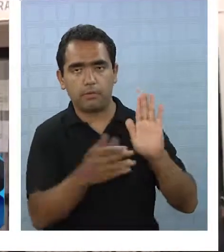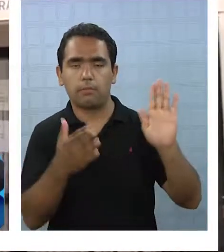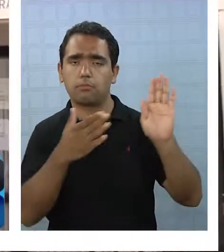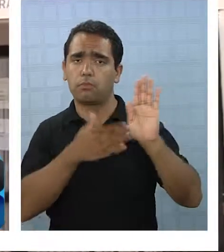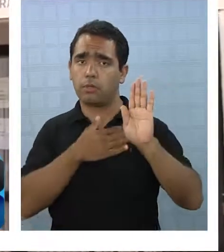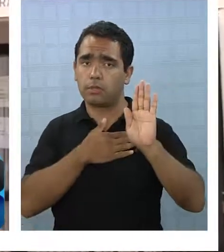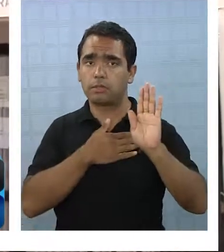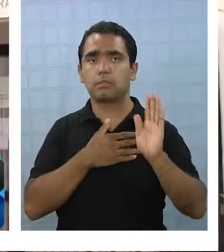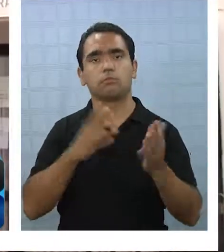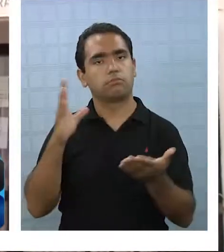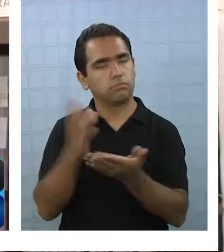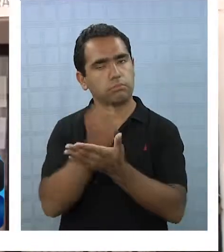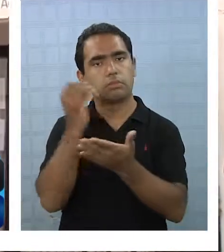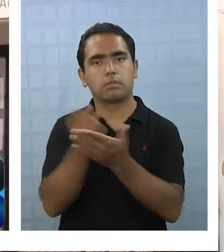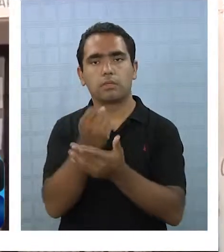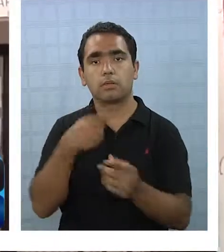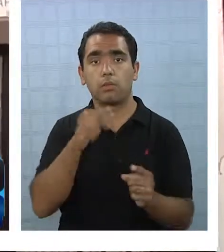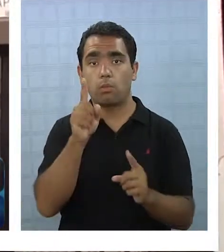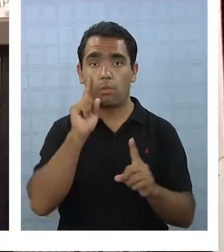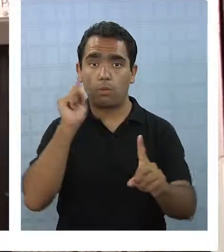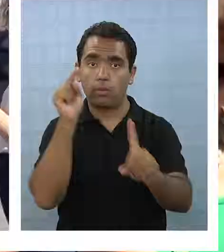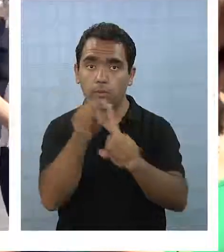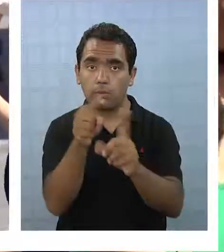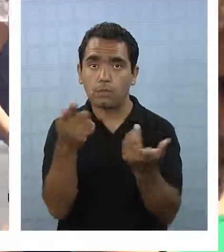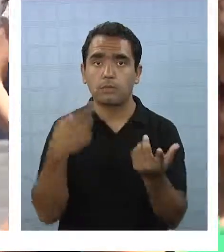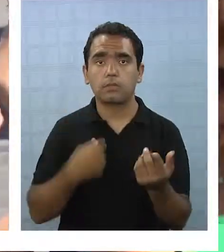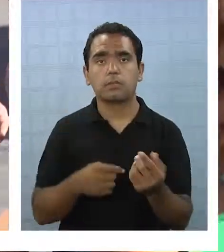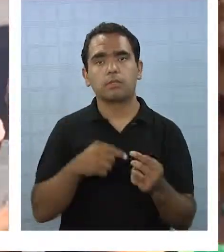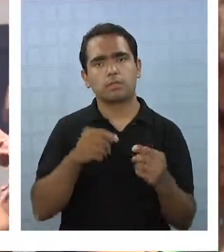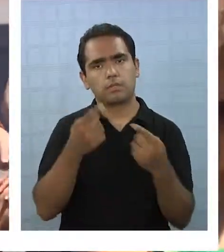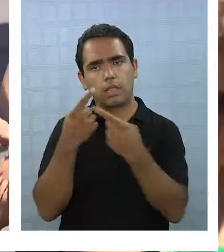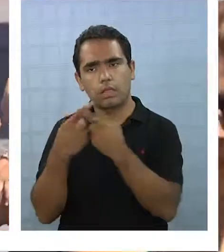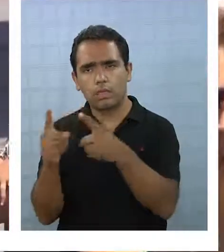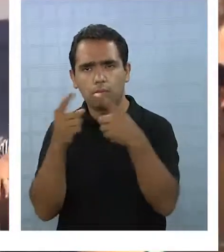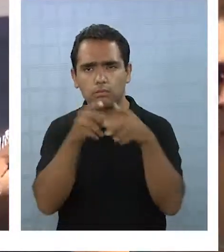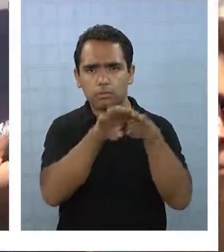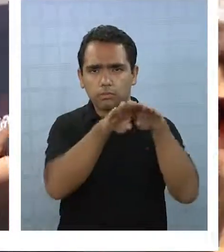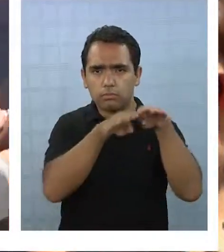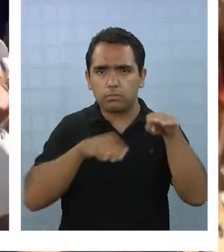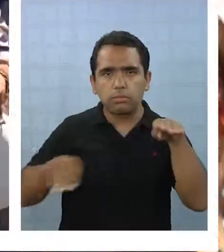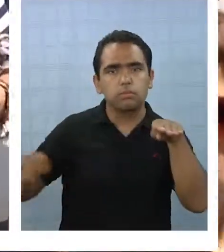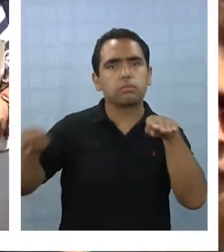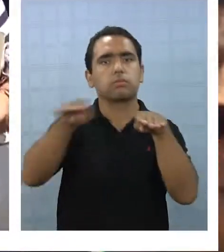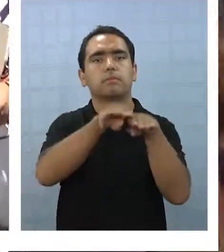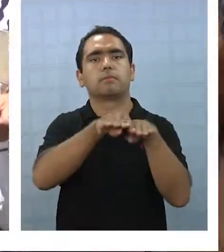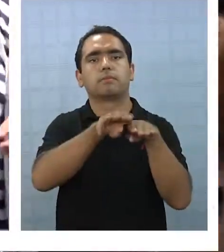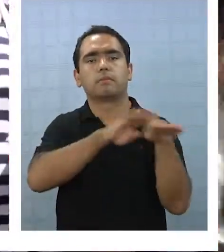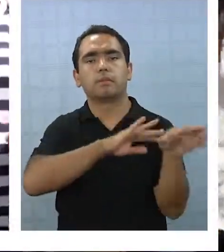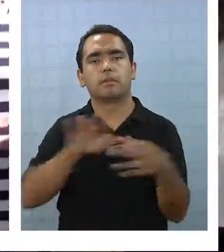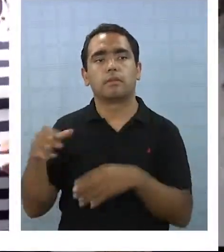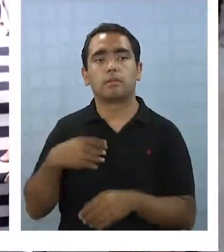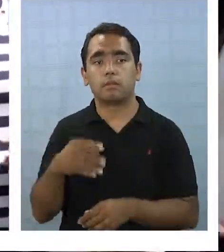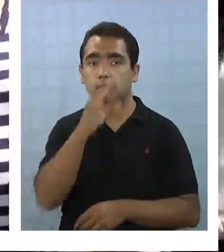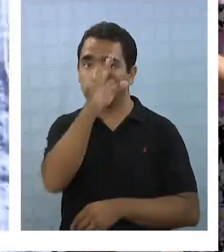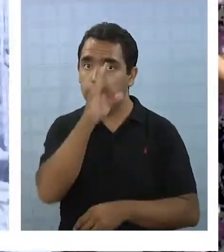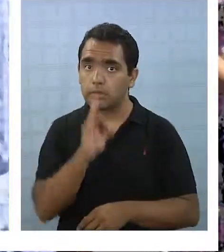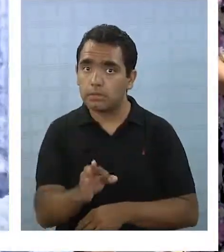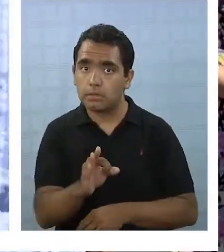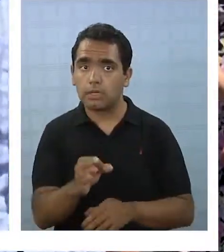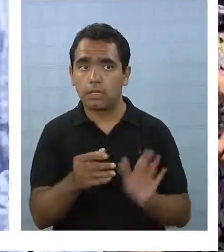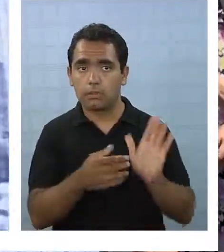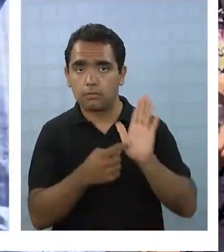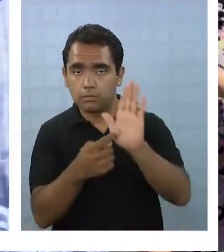tiene un solo propósito, disminuir las desigualdades en nuestro país. Conociendo los datos entregados por la encuesta, los